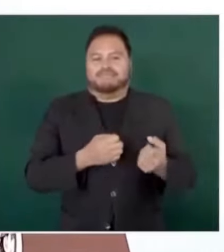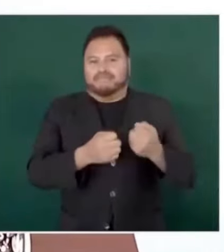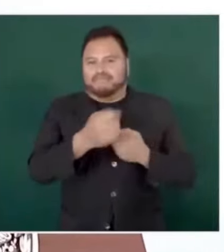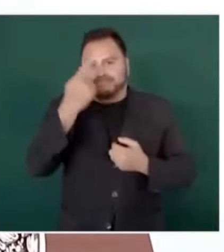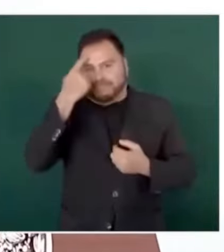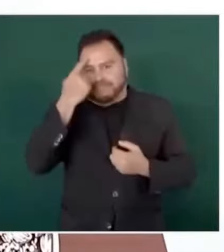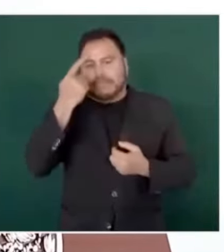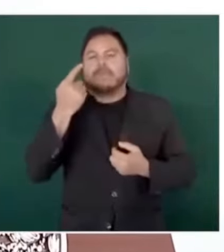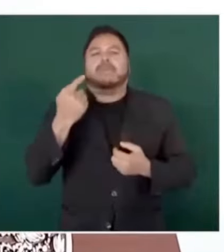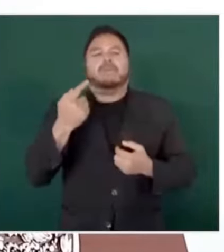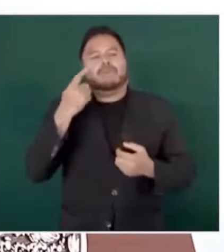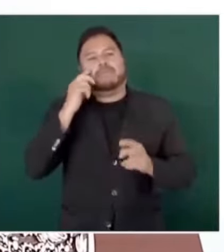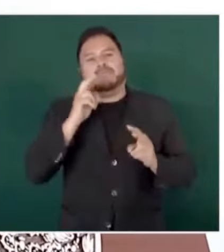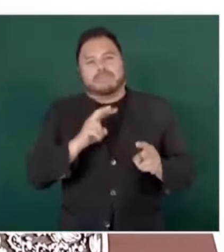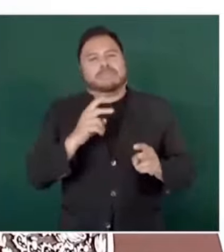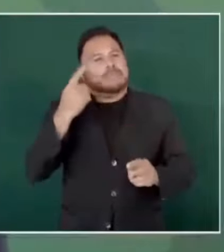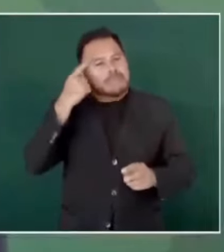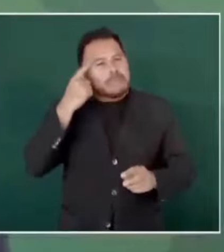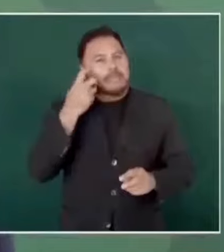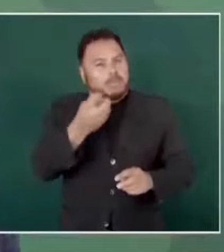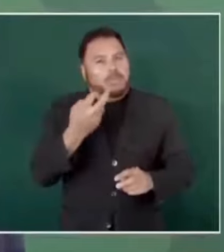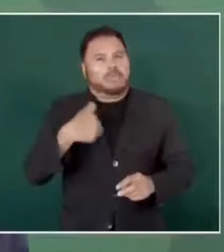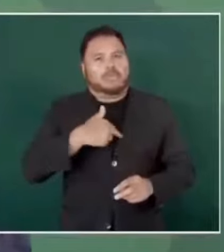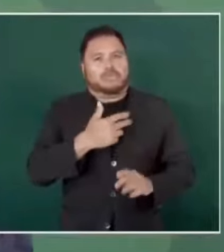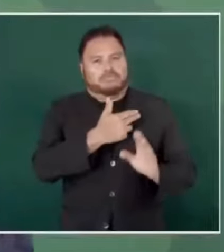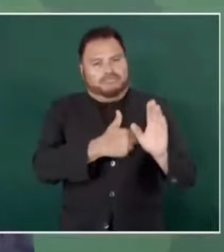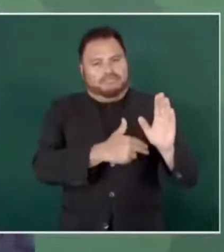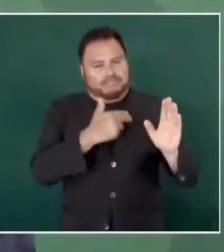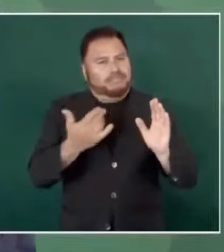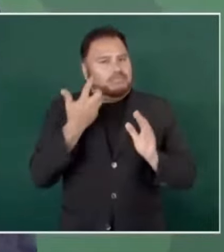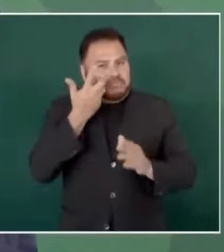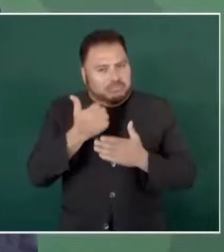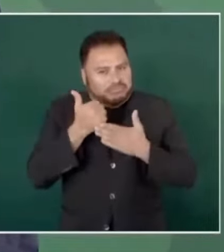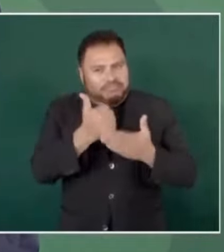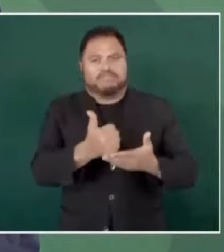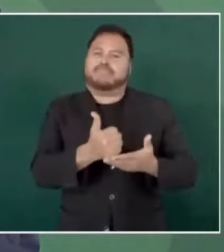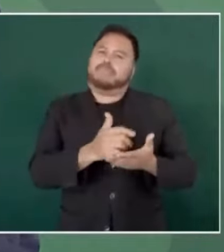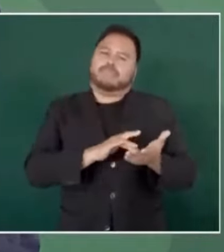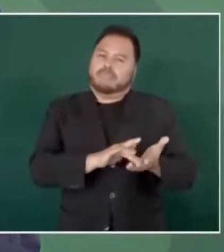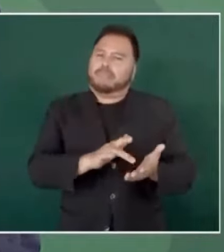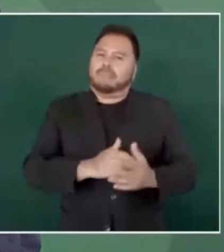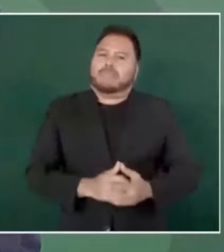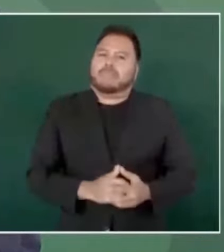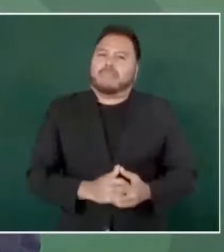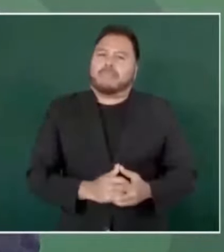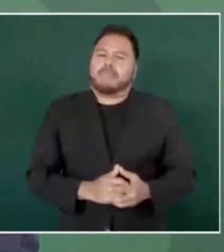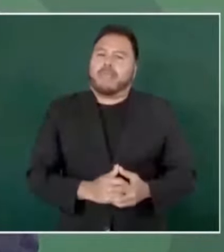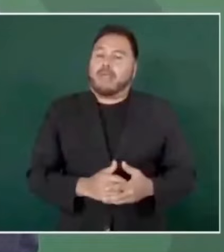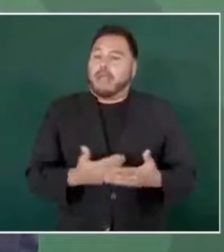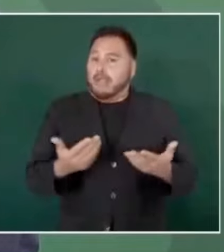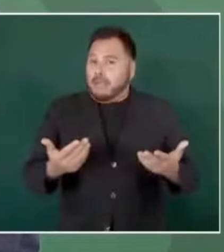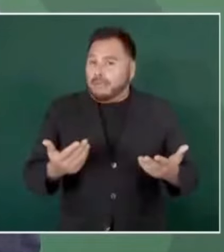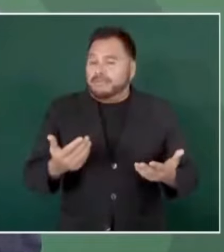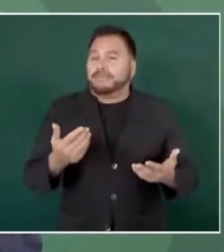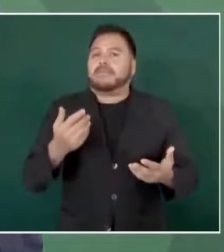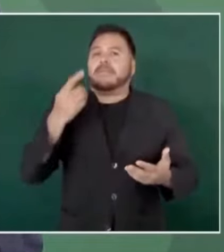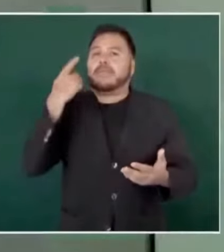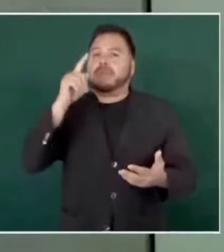nosotros estamos comprometidos a ayudar para que no